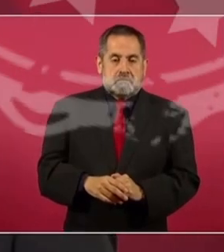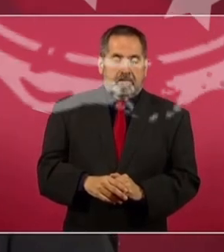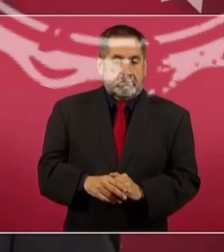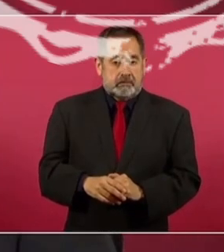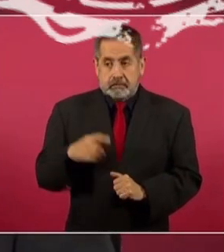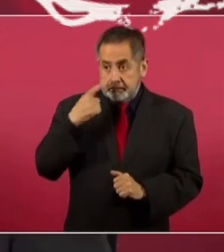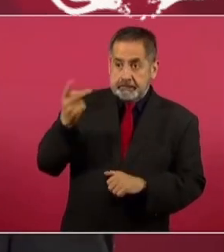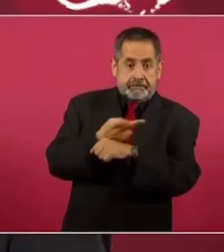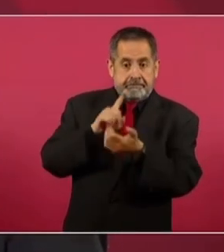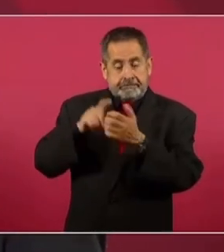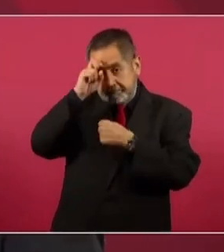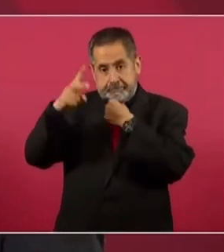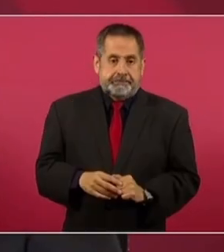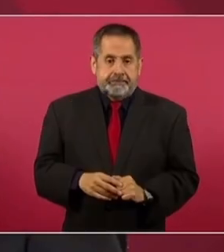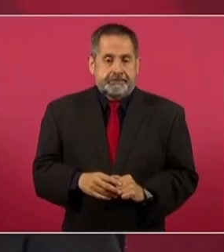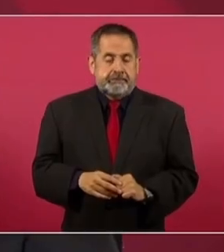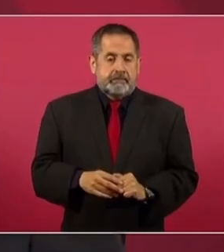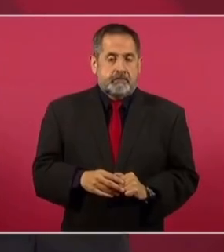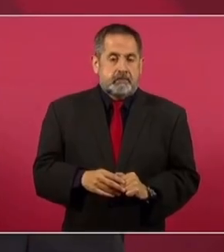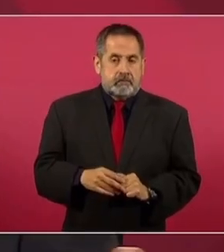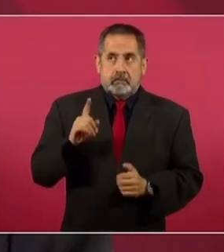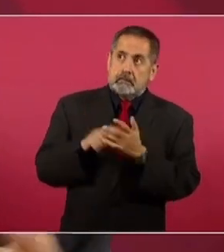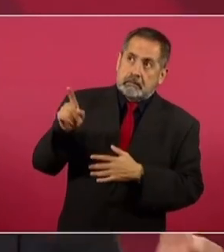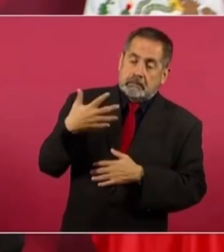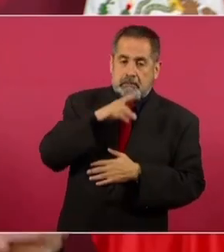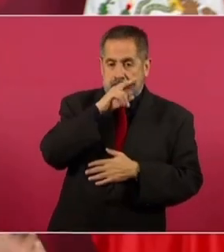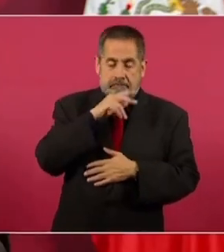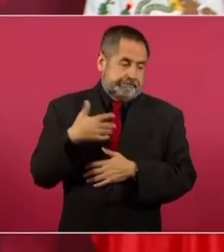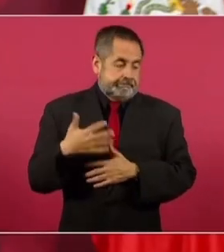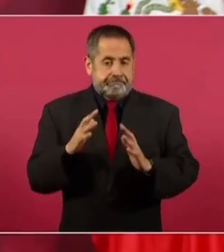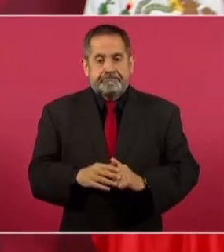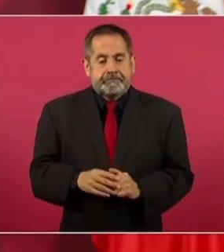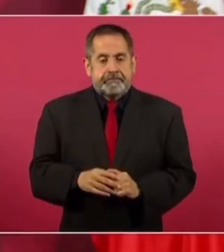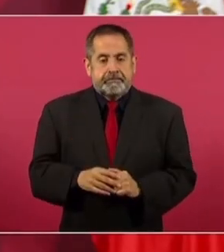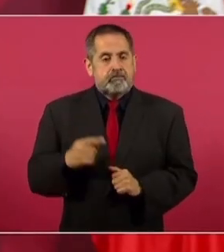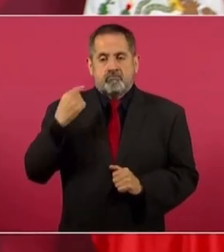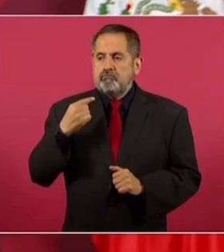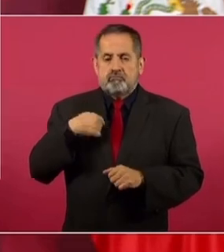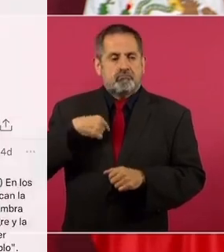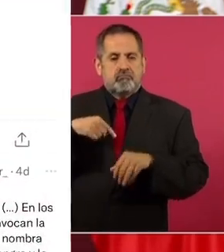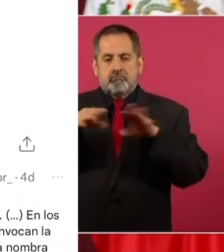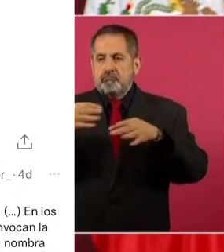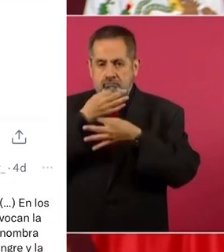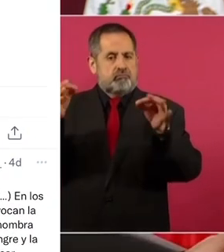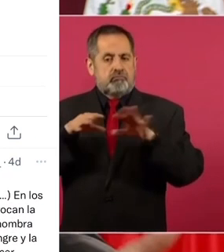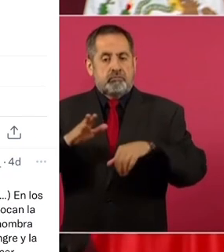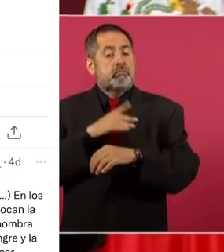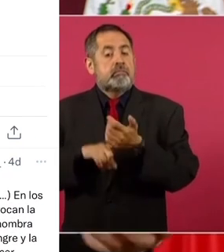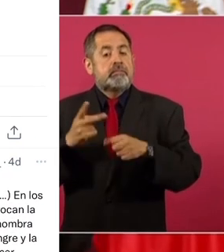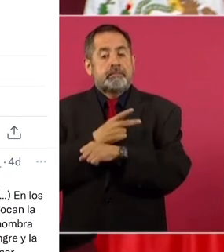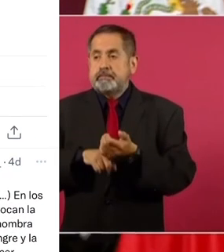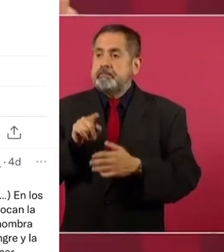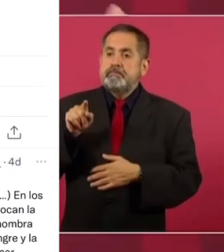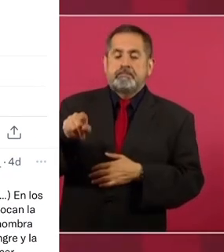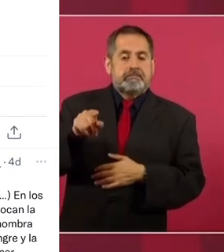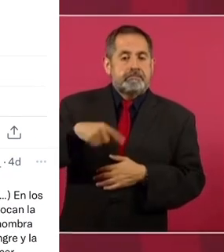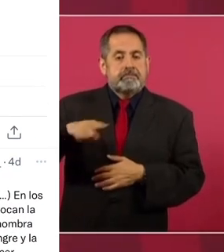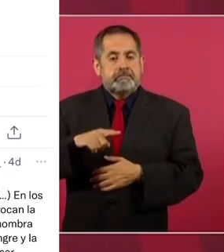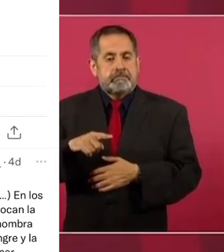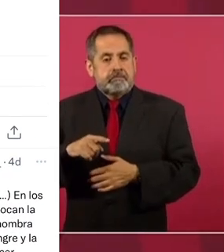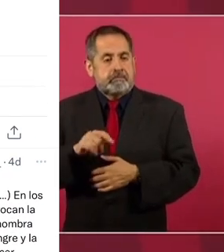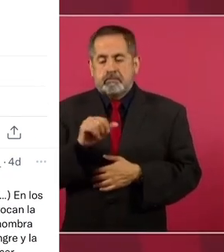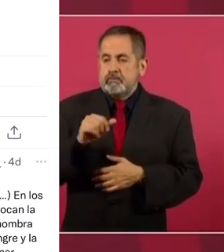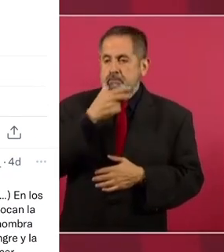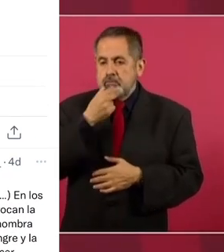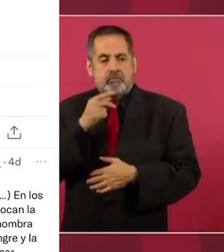Estamos viendo lo que está sucediendo en Europa, es preocupante, acabo de poner un mensaje, porque surge un movimiento joven de